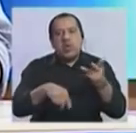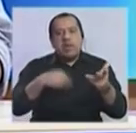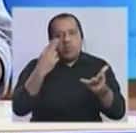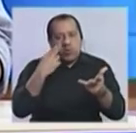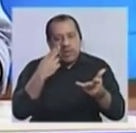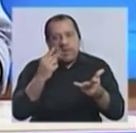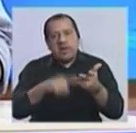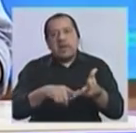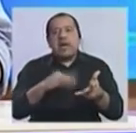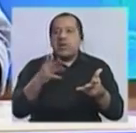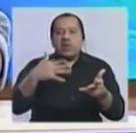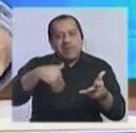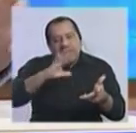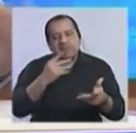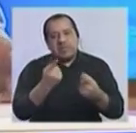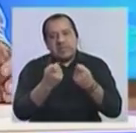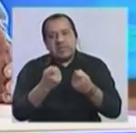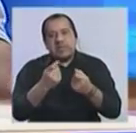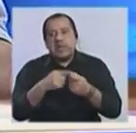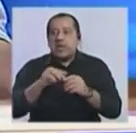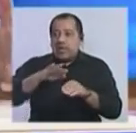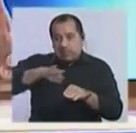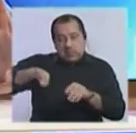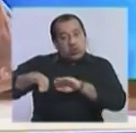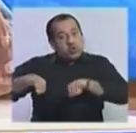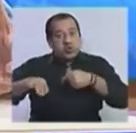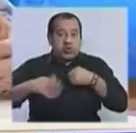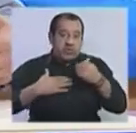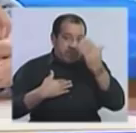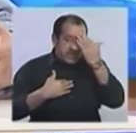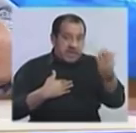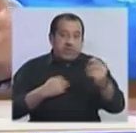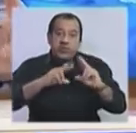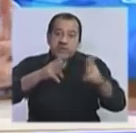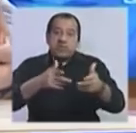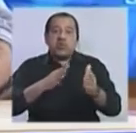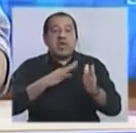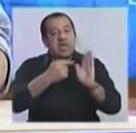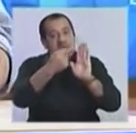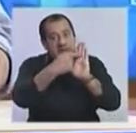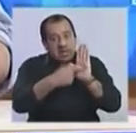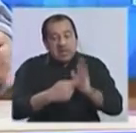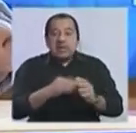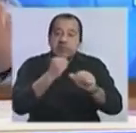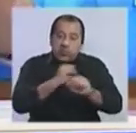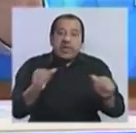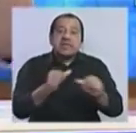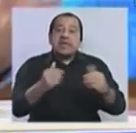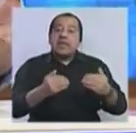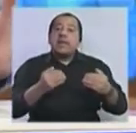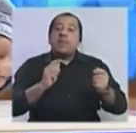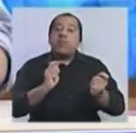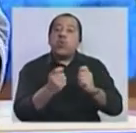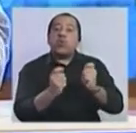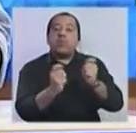a quienes más lo necesitan. Y desde el Frente Amplio decimos que hay un margen para hacer esto con gradualidad, apuntando